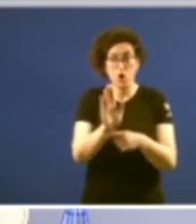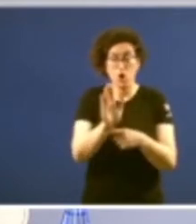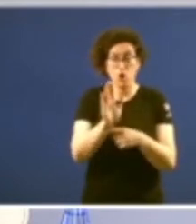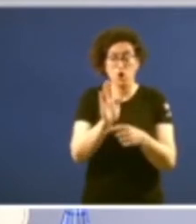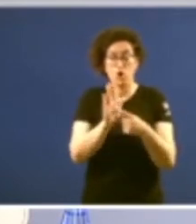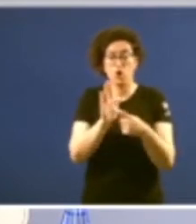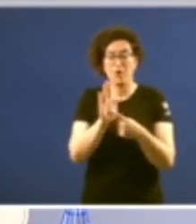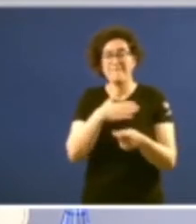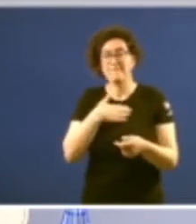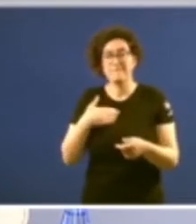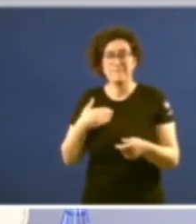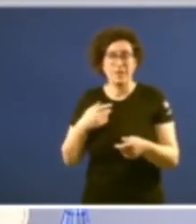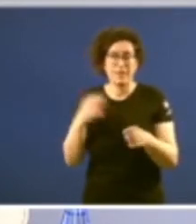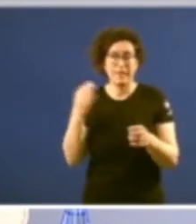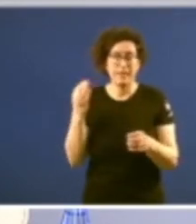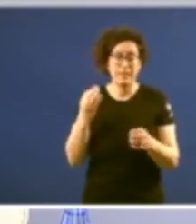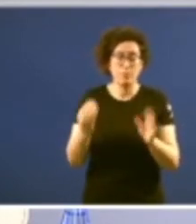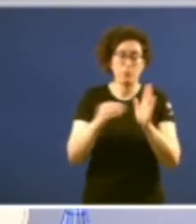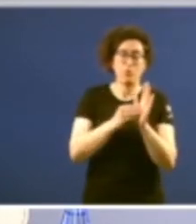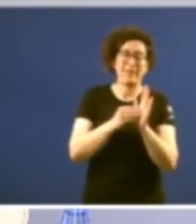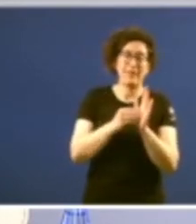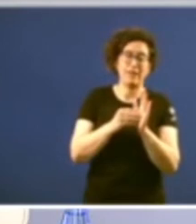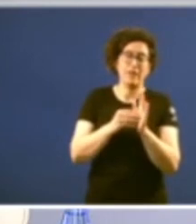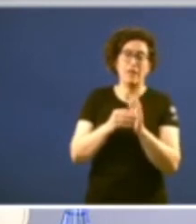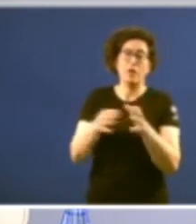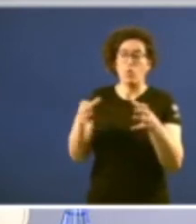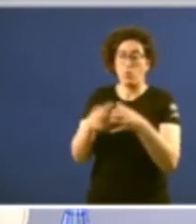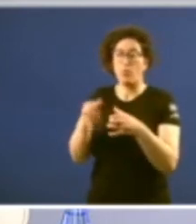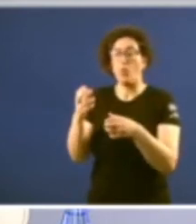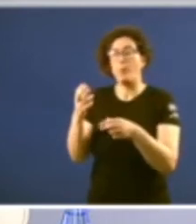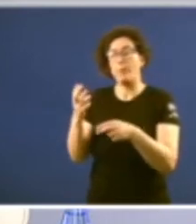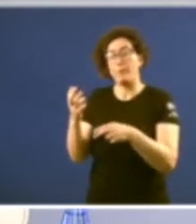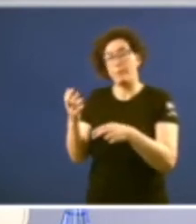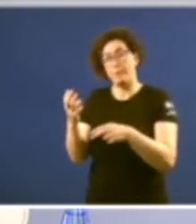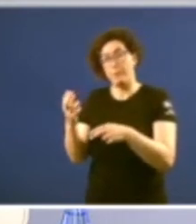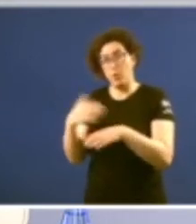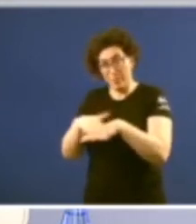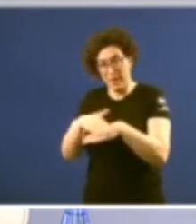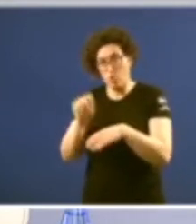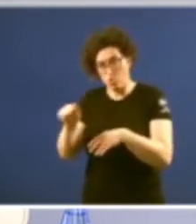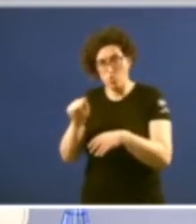pertrecharíase o partido do goberno de modo moi sustancial